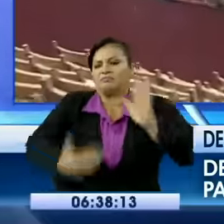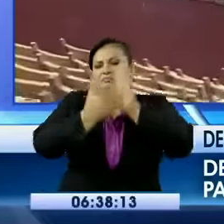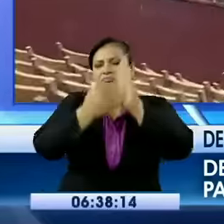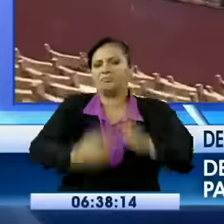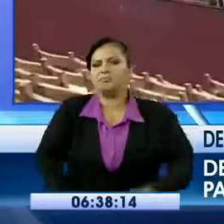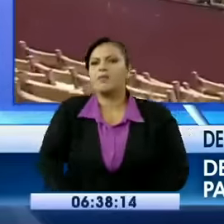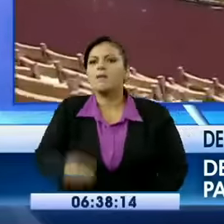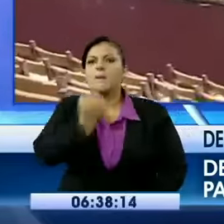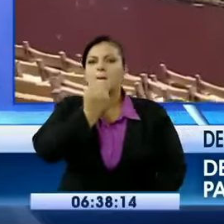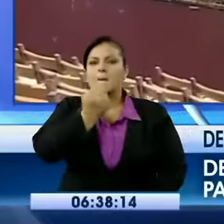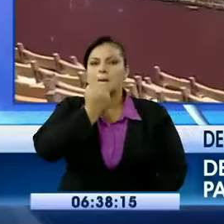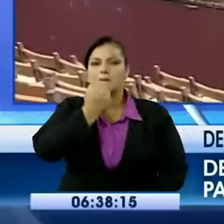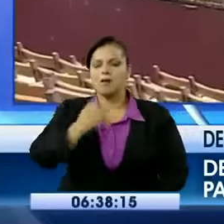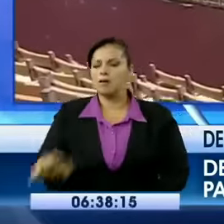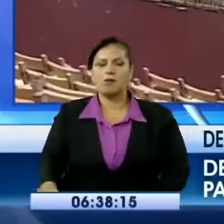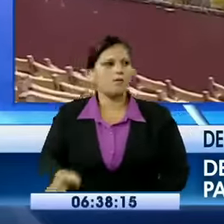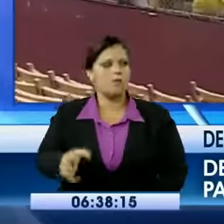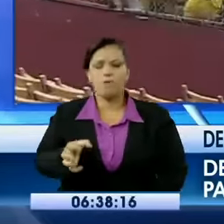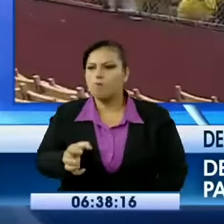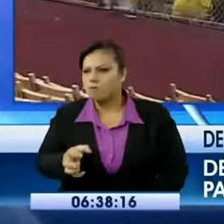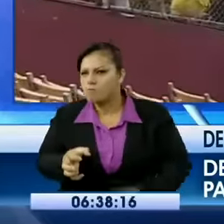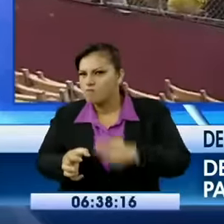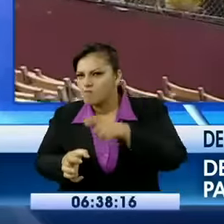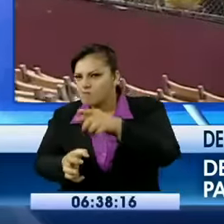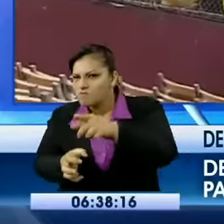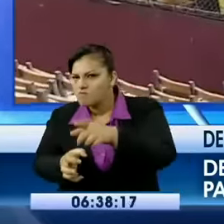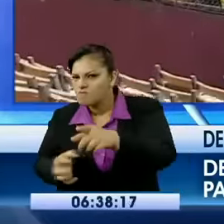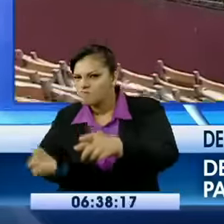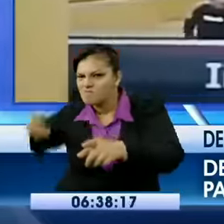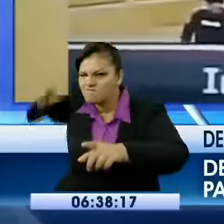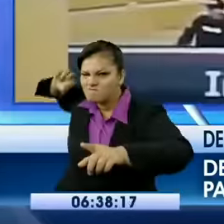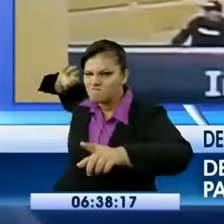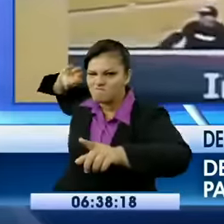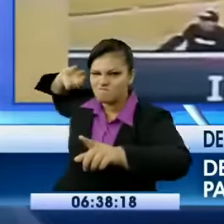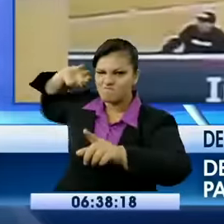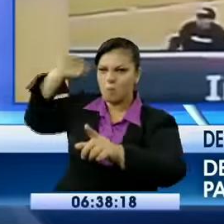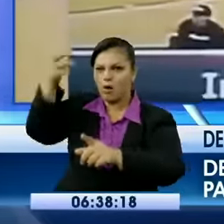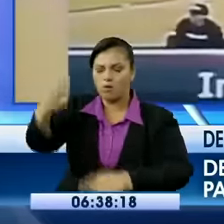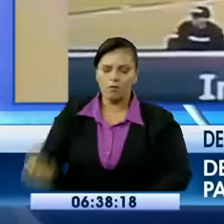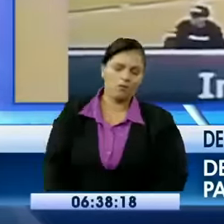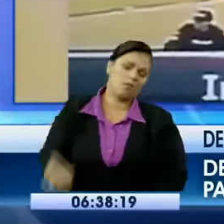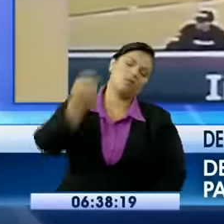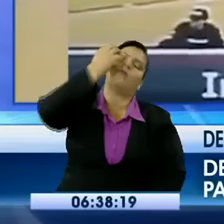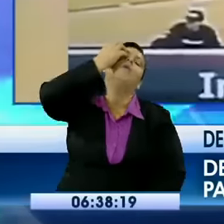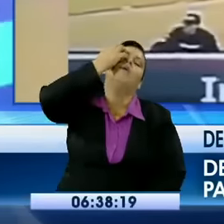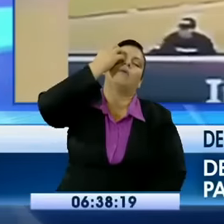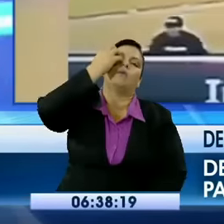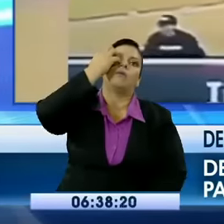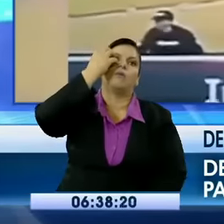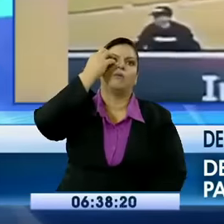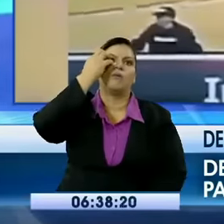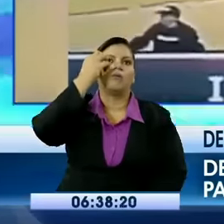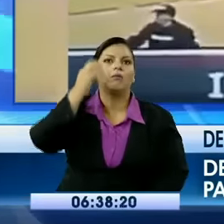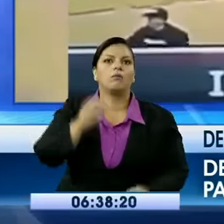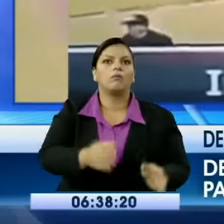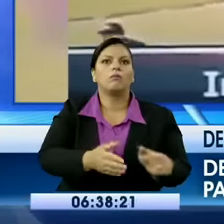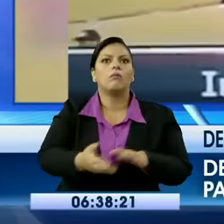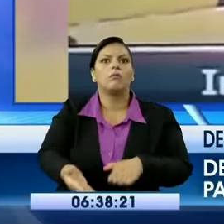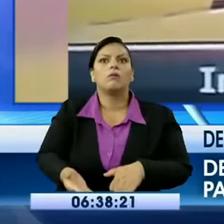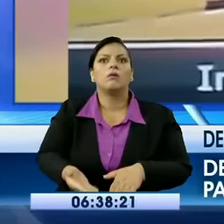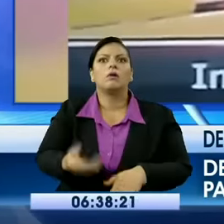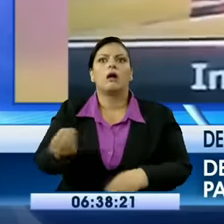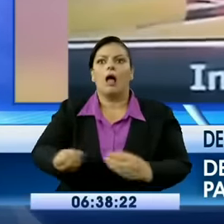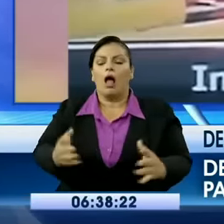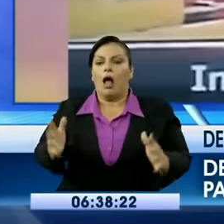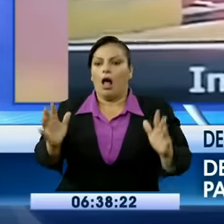cabeza a alguien, le puedes vaciar un ojo y hasta puedes acabar con su vida. Y si con el matachancho herías a alguien y herías de muerte... Ahí se lo viene el